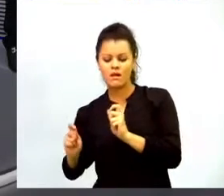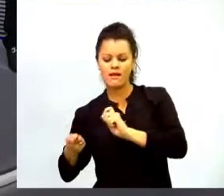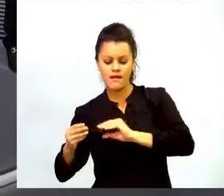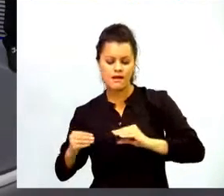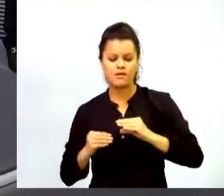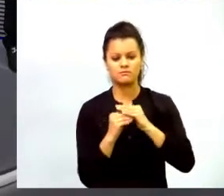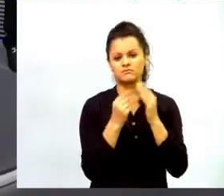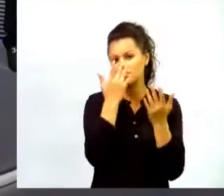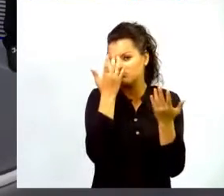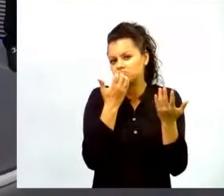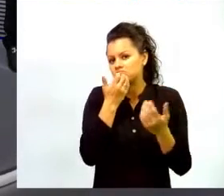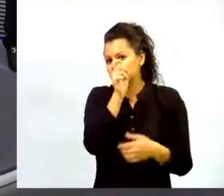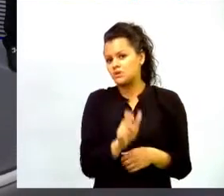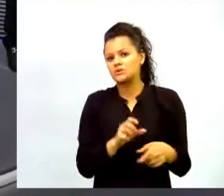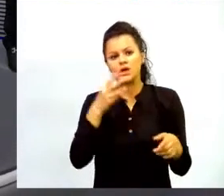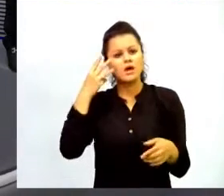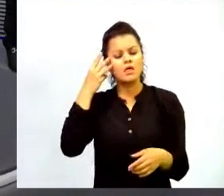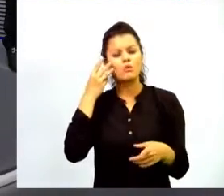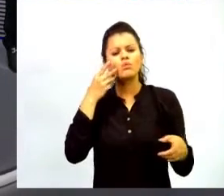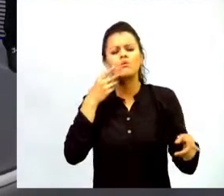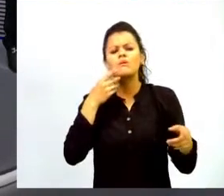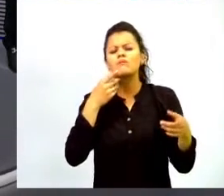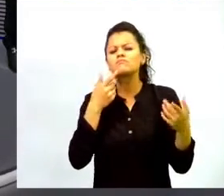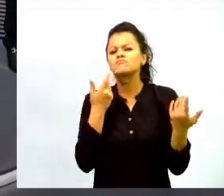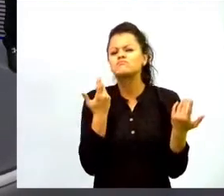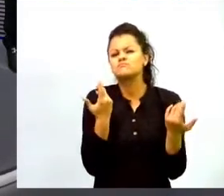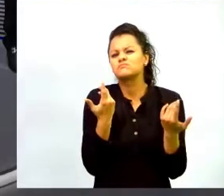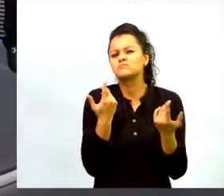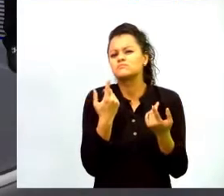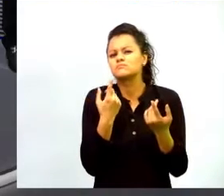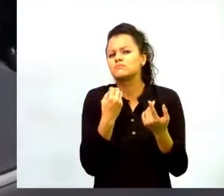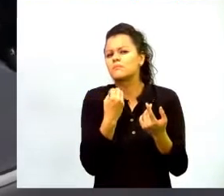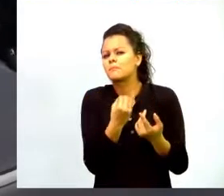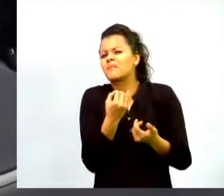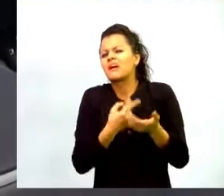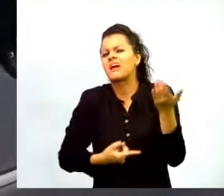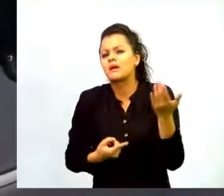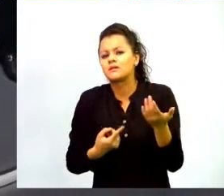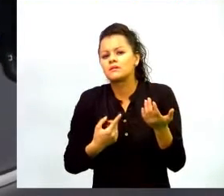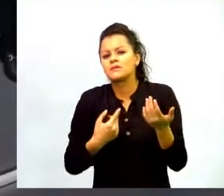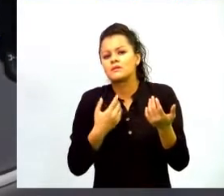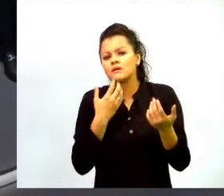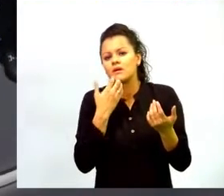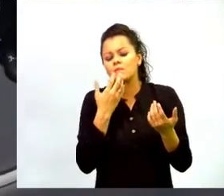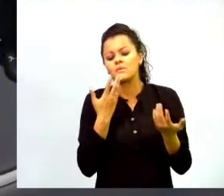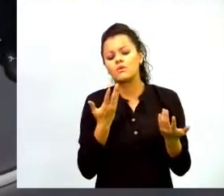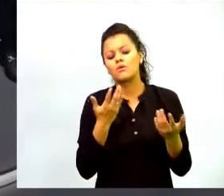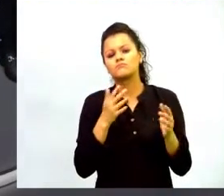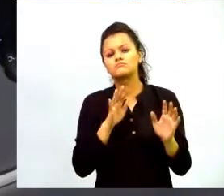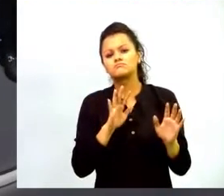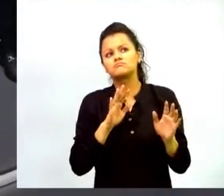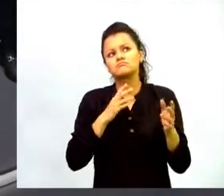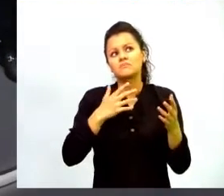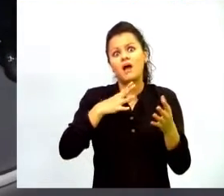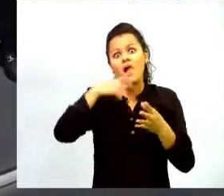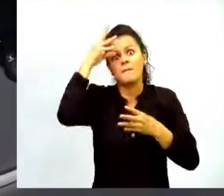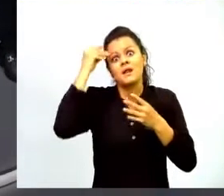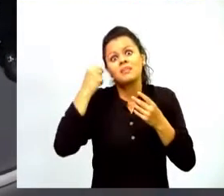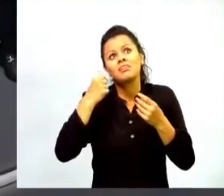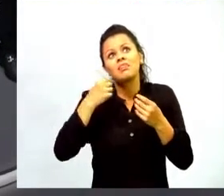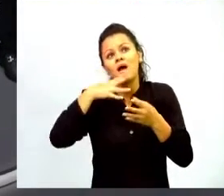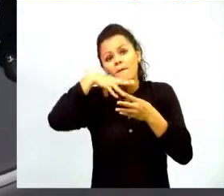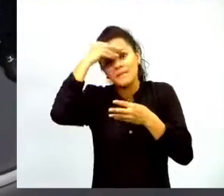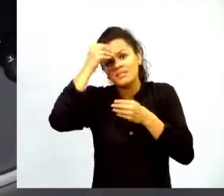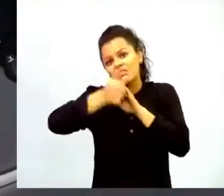de Down realmente lo que tiene distinto es la rapidez o lentitud que tiene en aprender ¿cierto? entonces